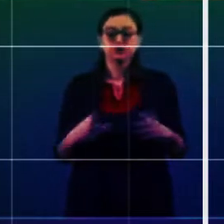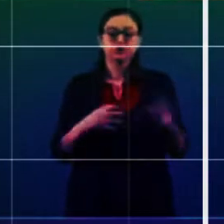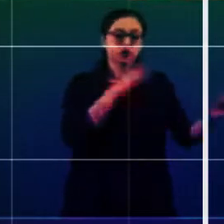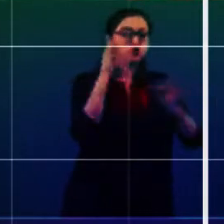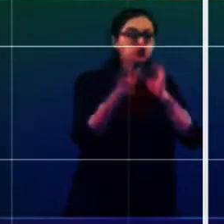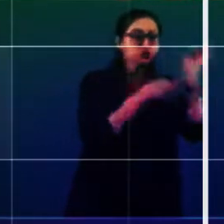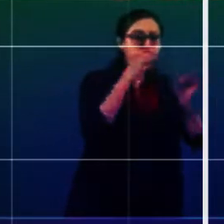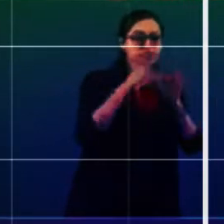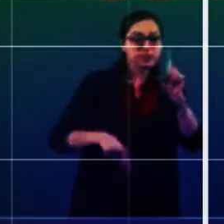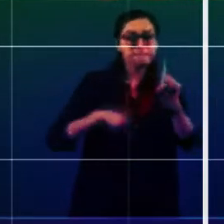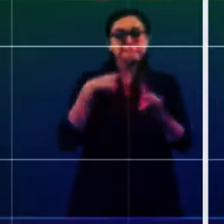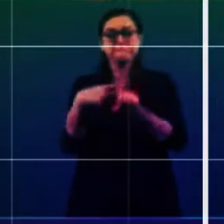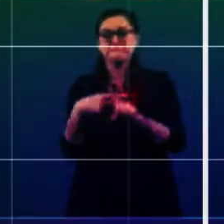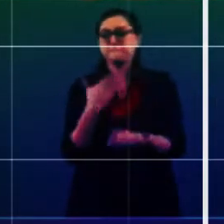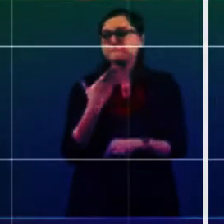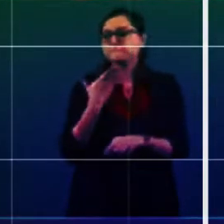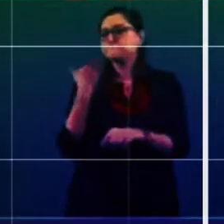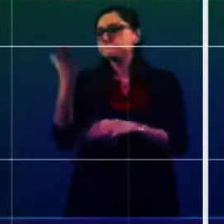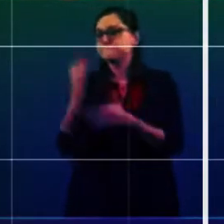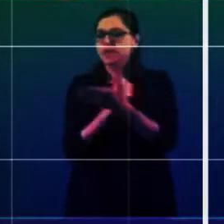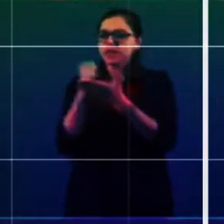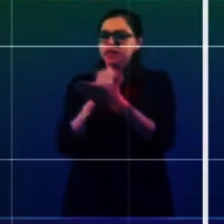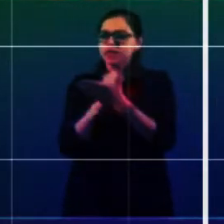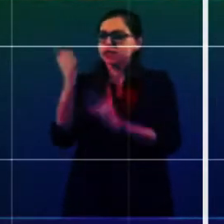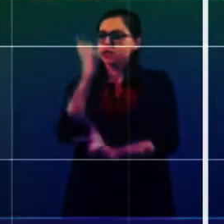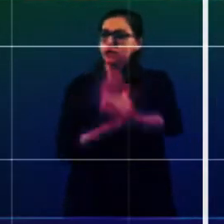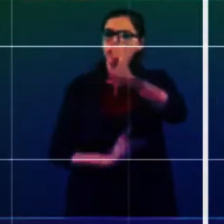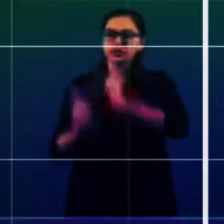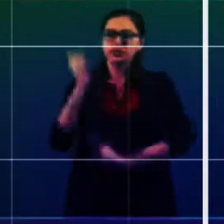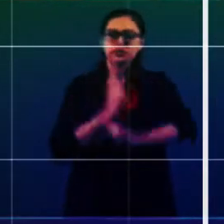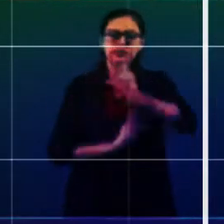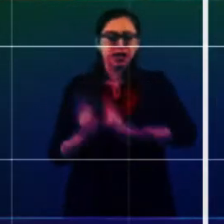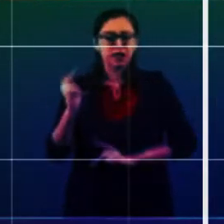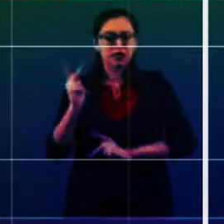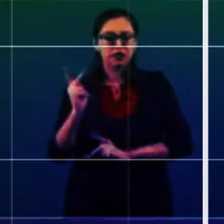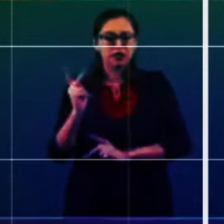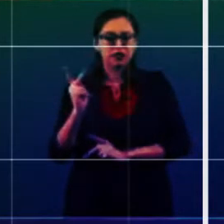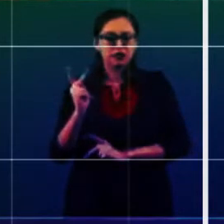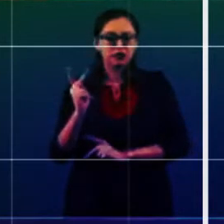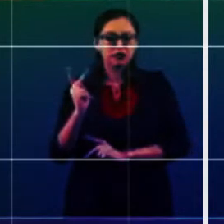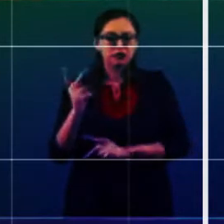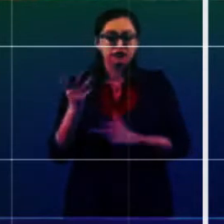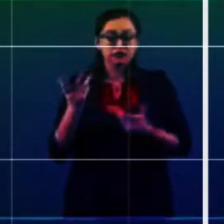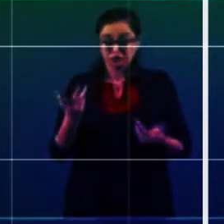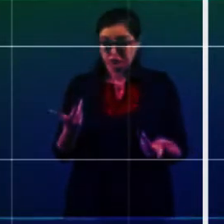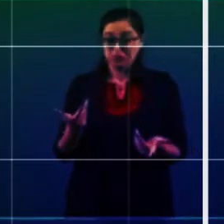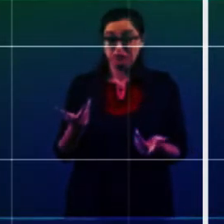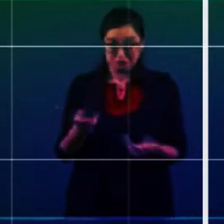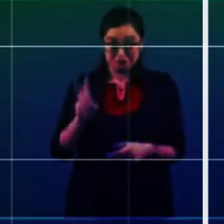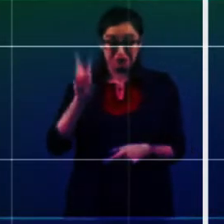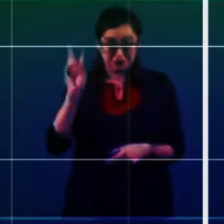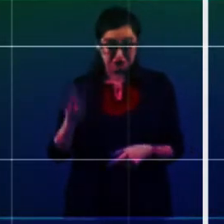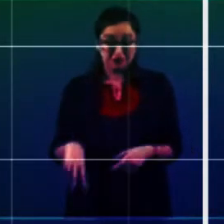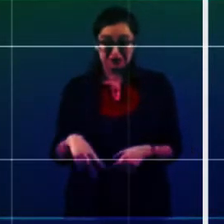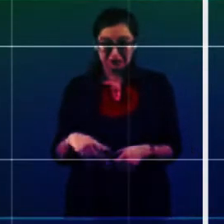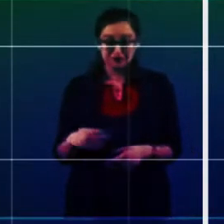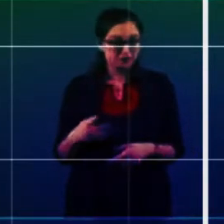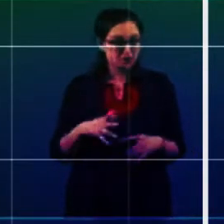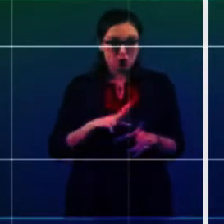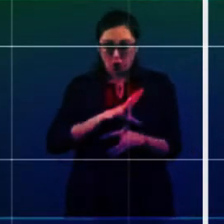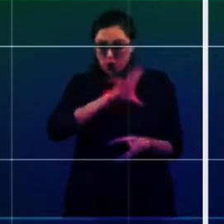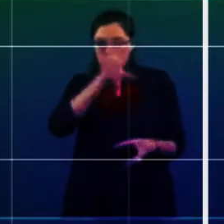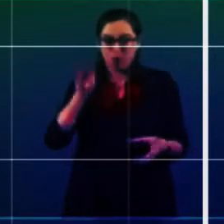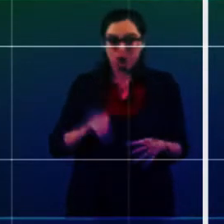exprimían el presupuesto,